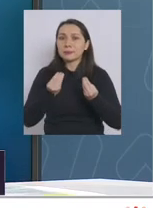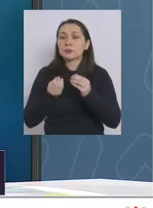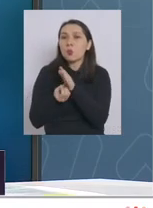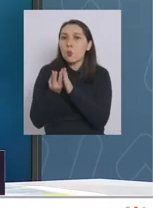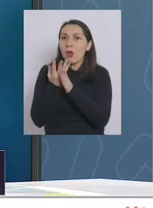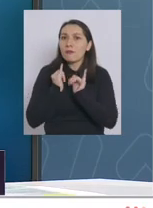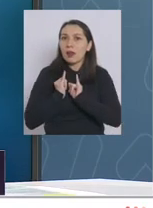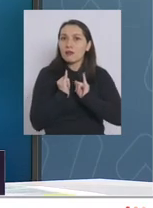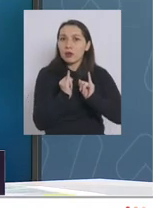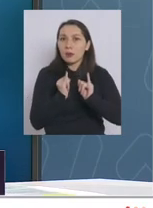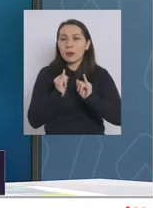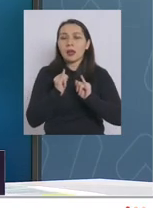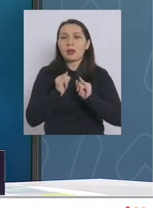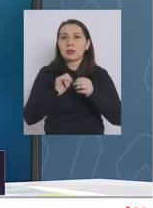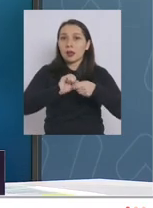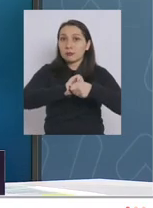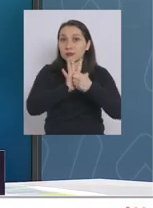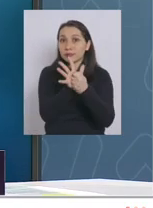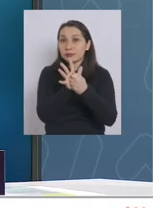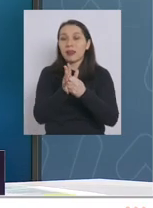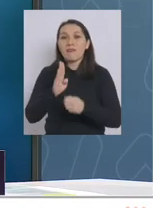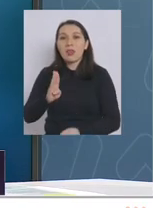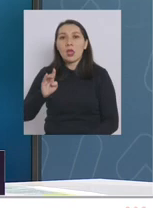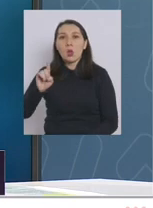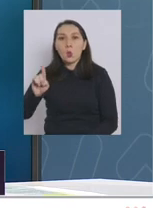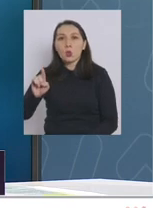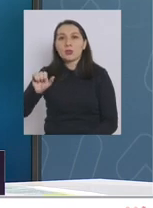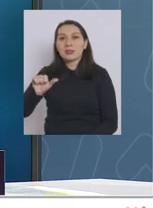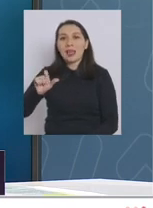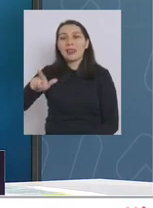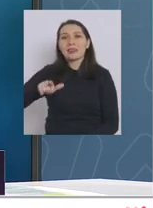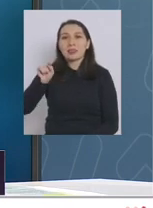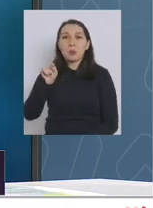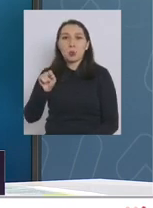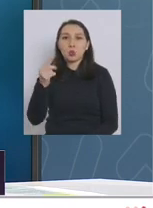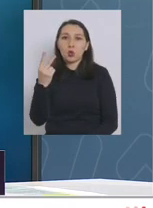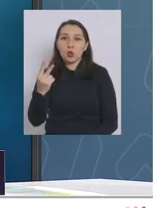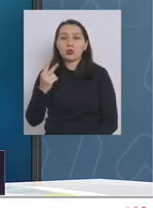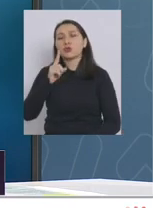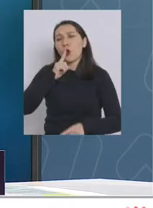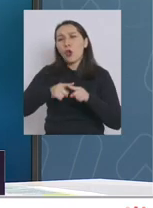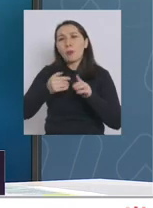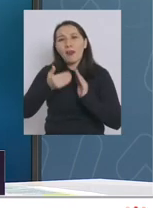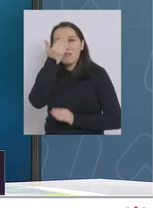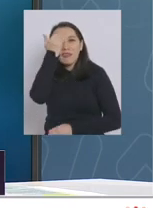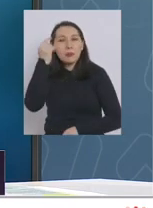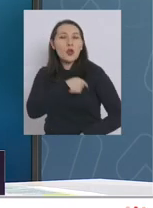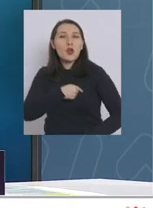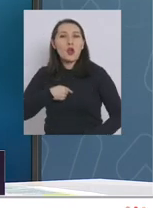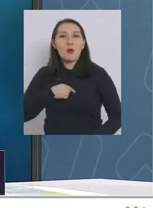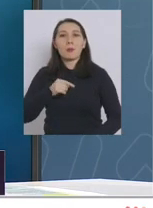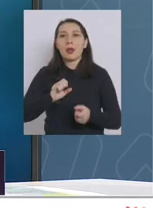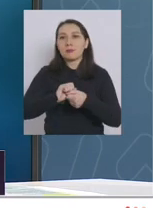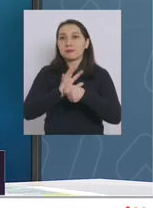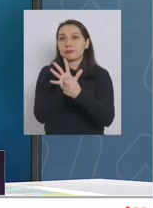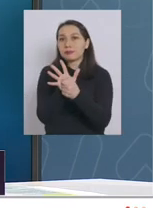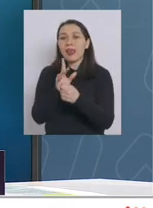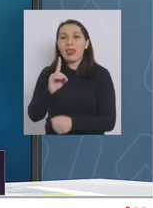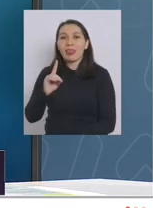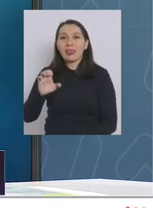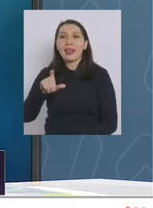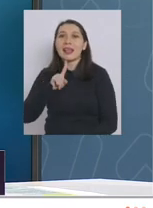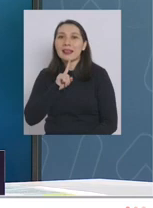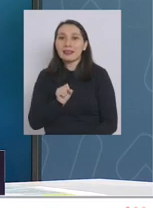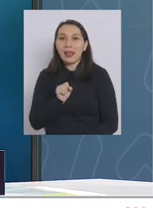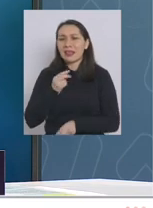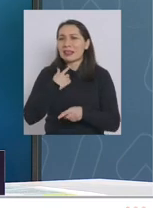actualización de la variante B1.617.2, más conocida como variante Delta, sobre lo que se